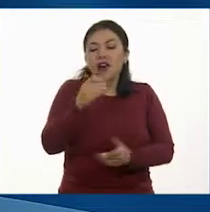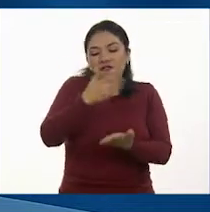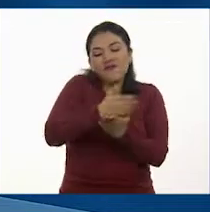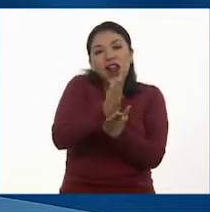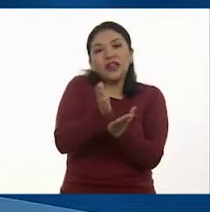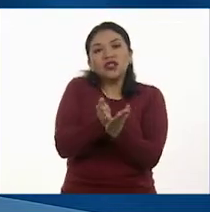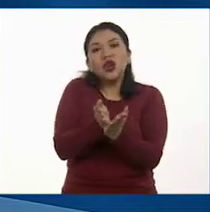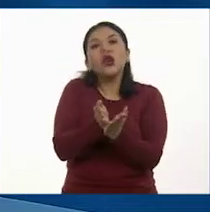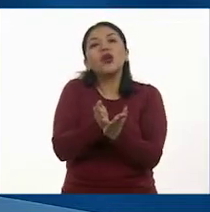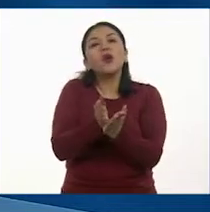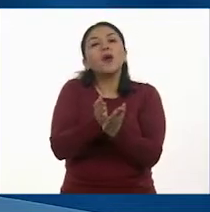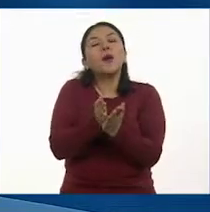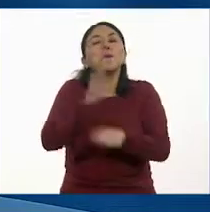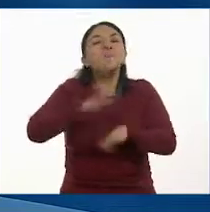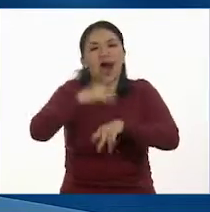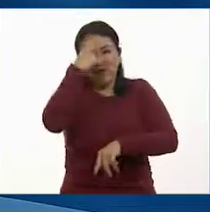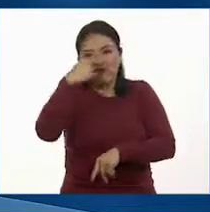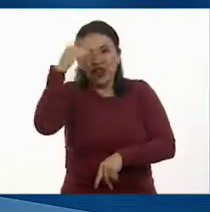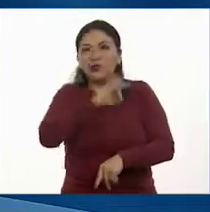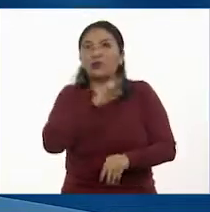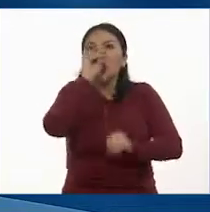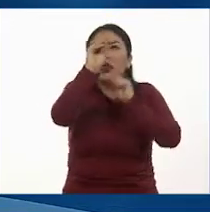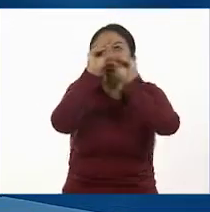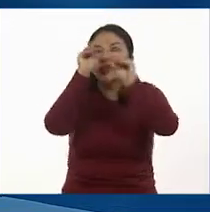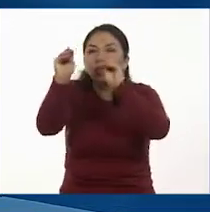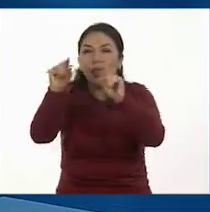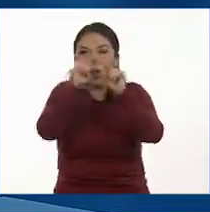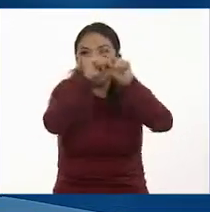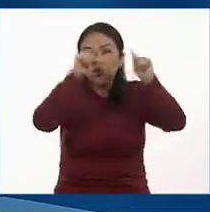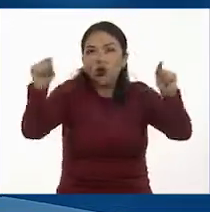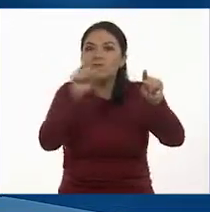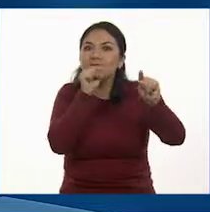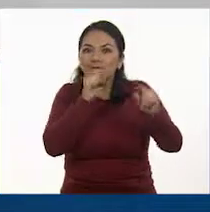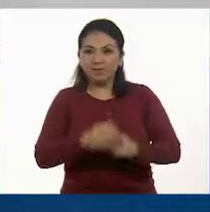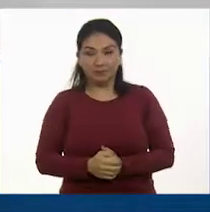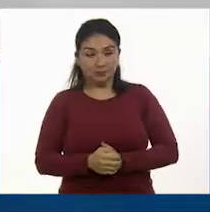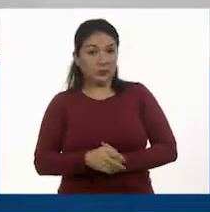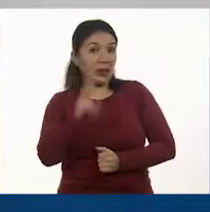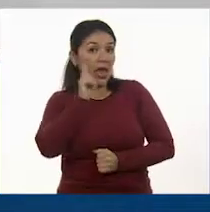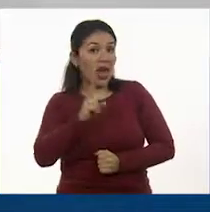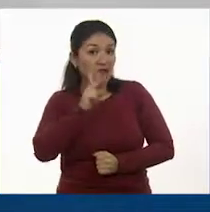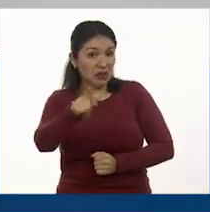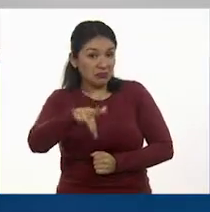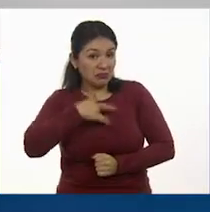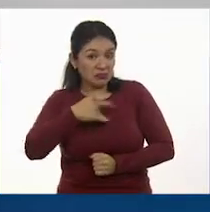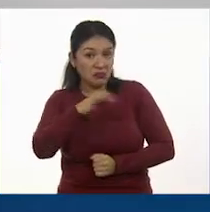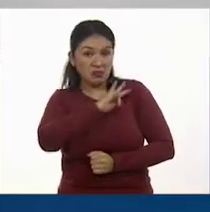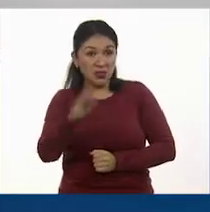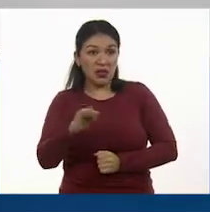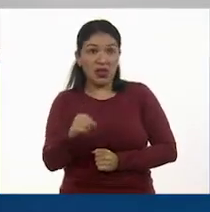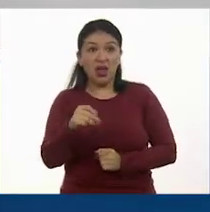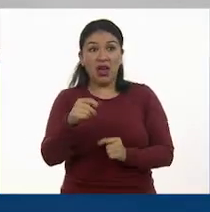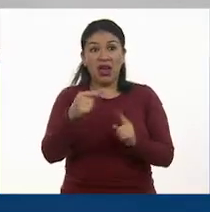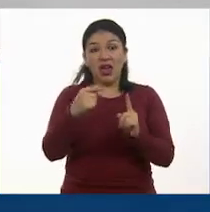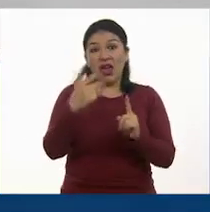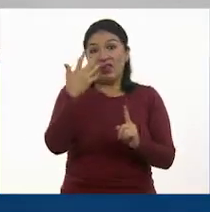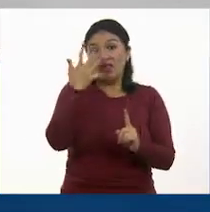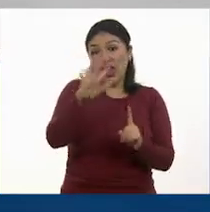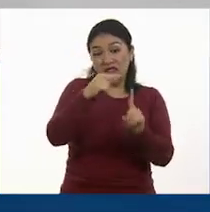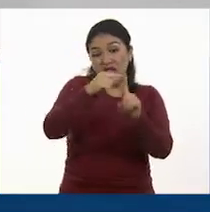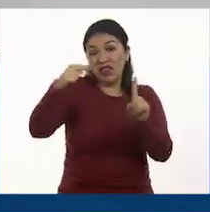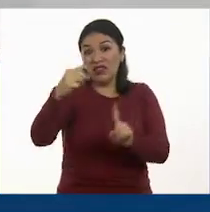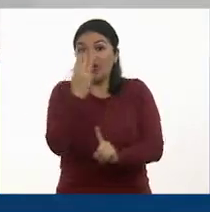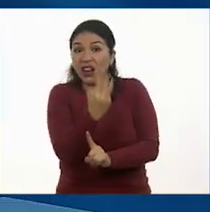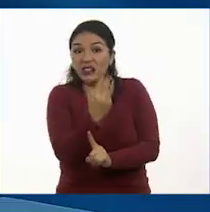fácil de manejar y de ubicar aquí en nuestra recta. A ver, chicos, vean si podríamos dividirlo entre tres. ¿Podríamos dividir diez entre tres?